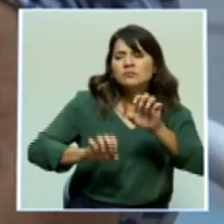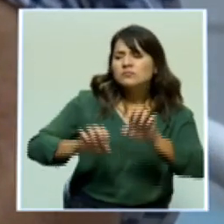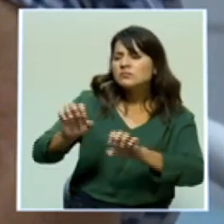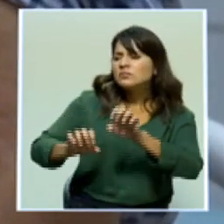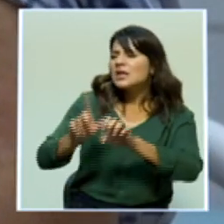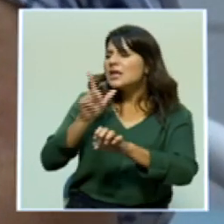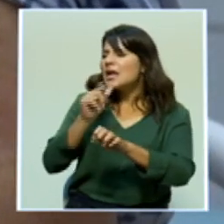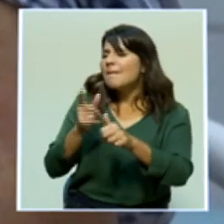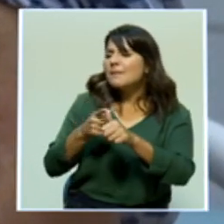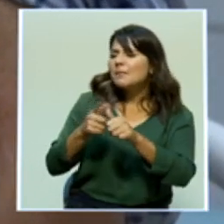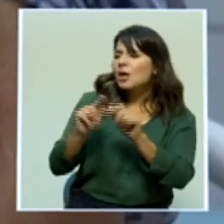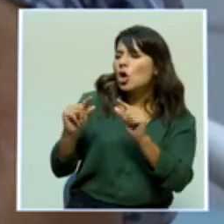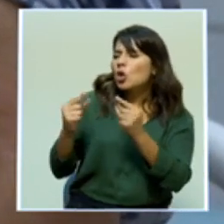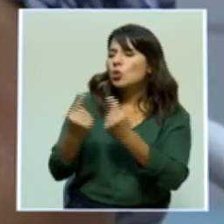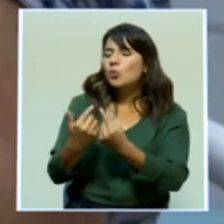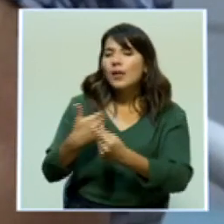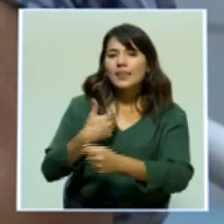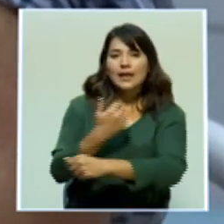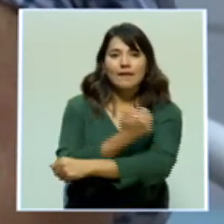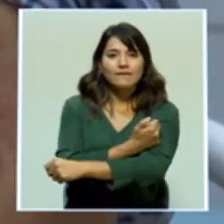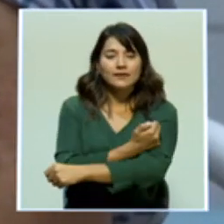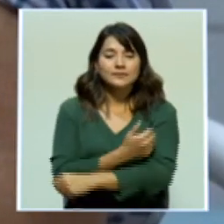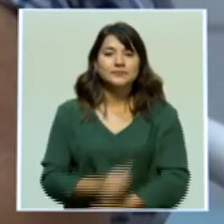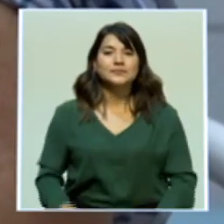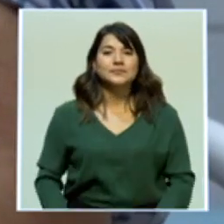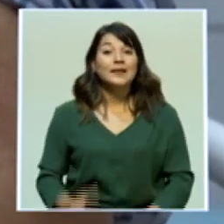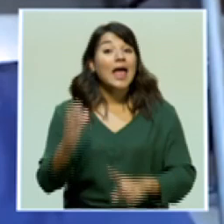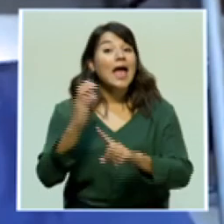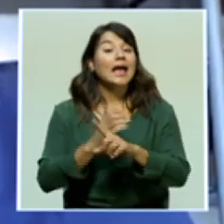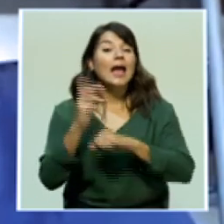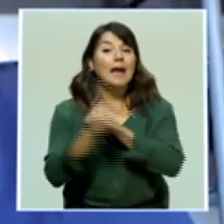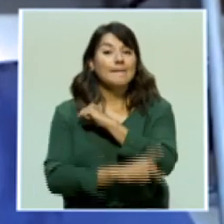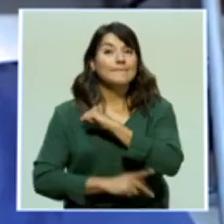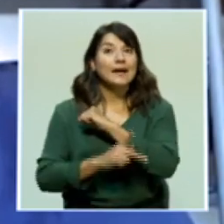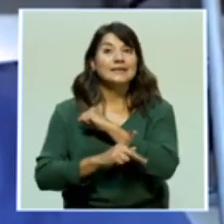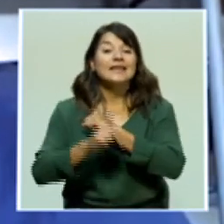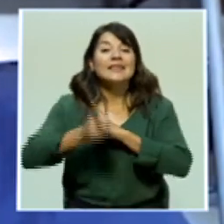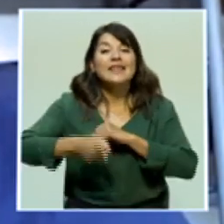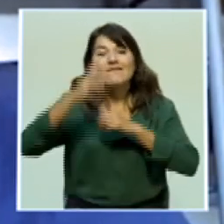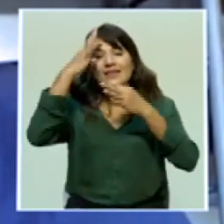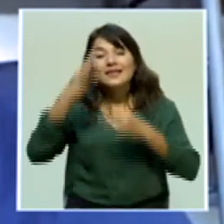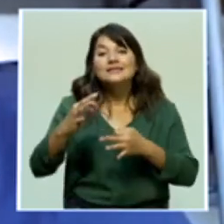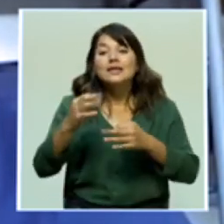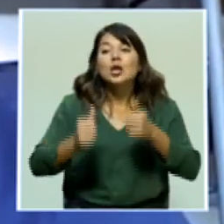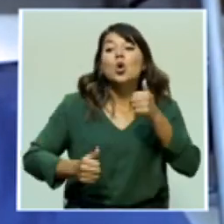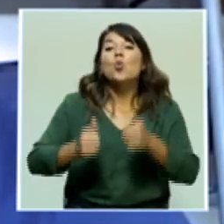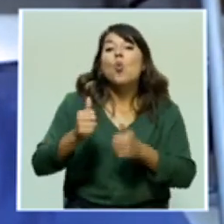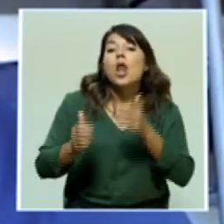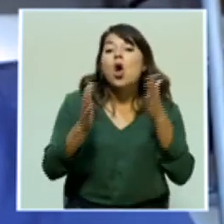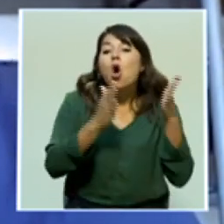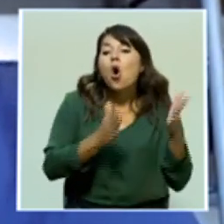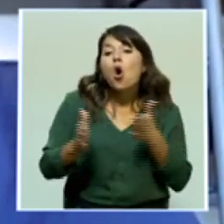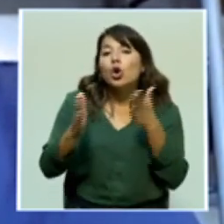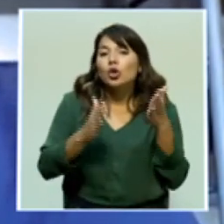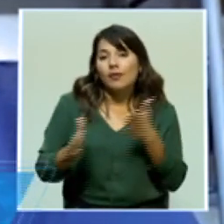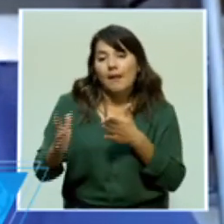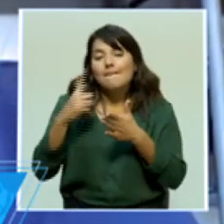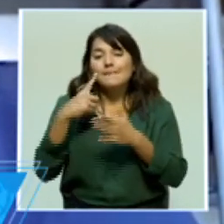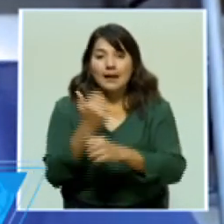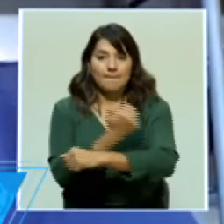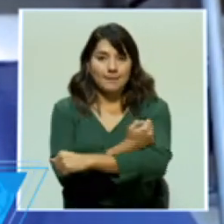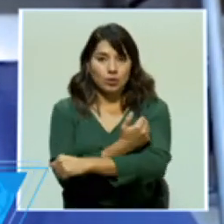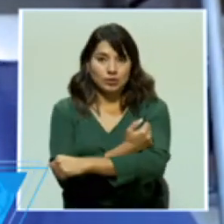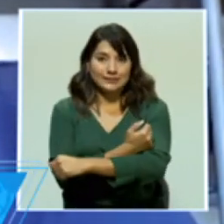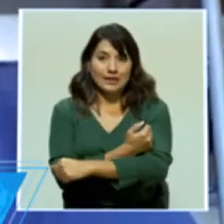primeras personas en ser inmunizadas. Cada país tiene que definir cuál va a ser su esquema de vacunación. Nosotros